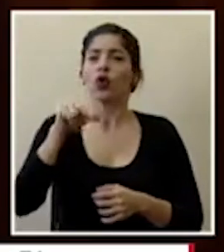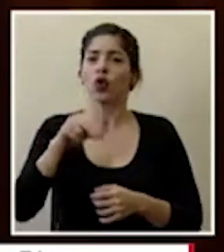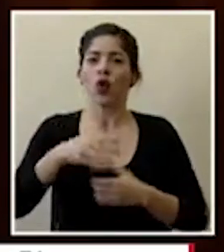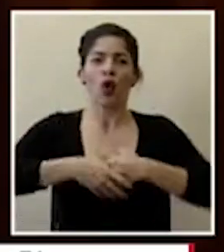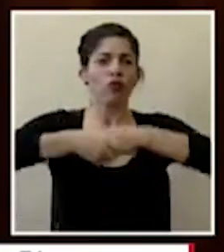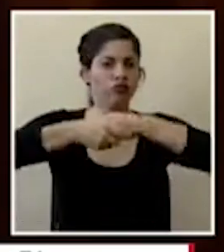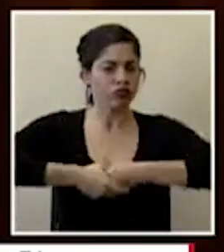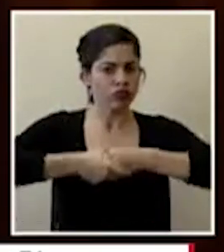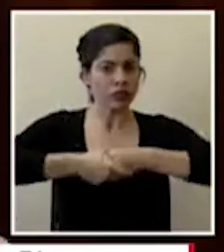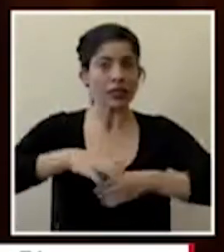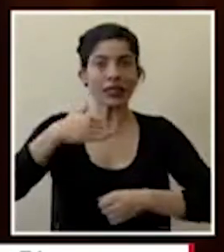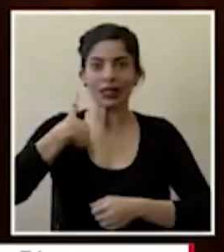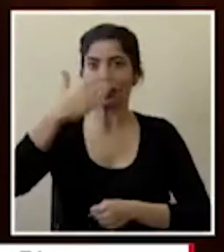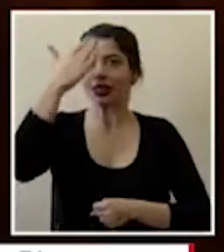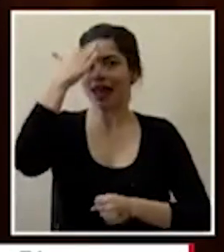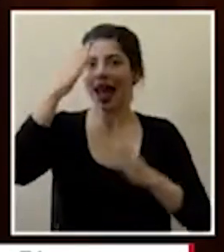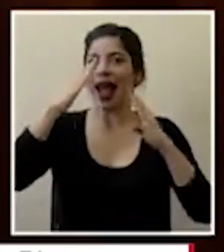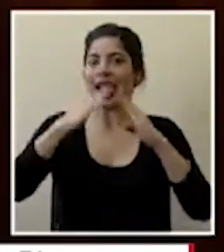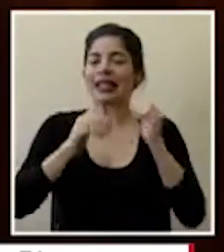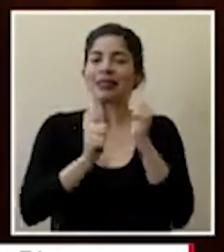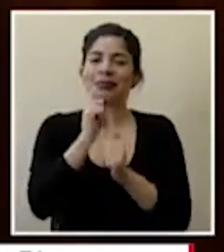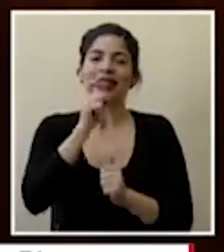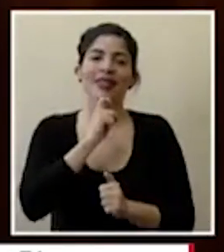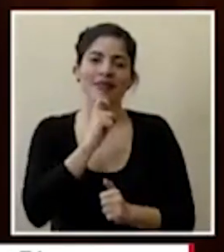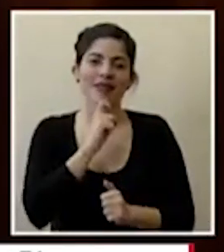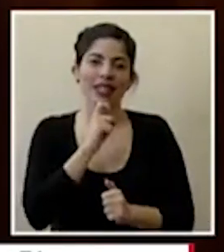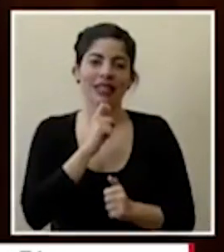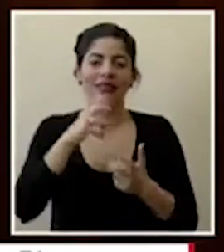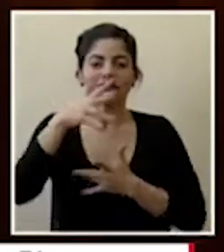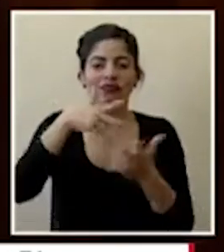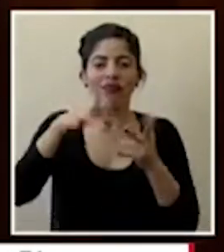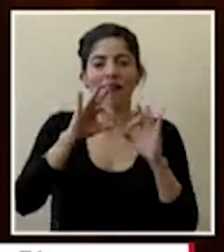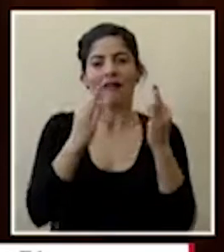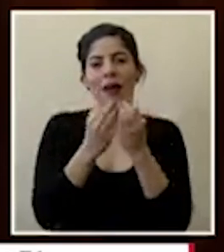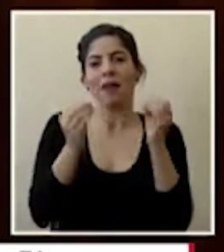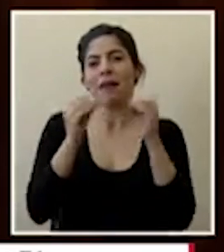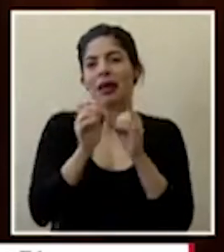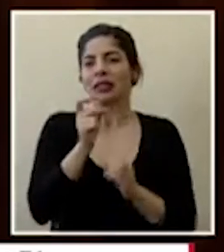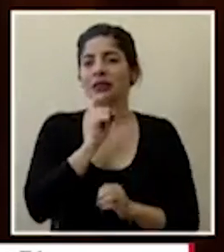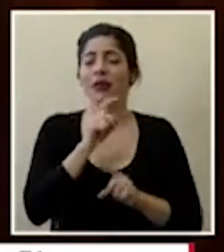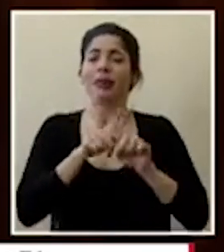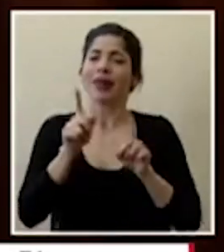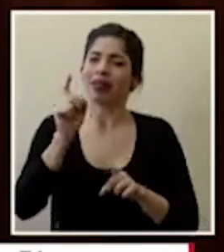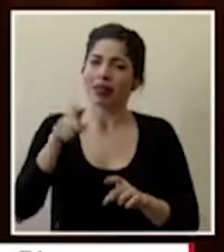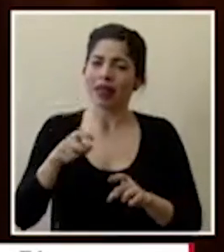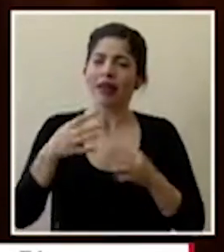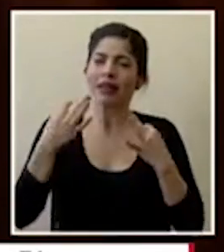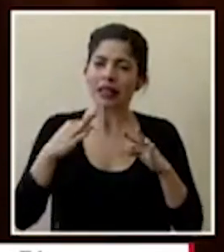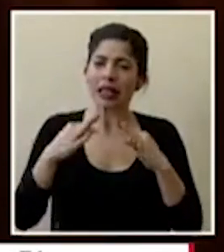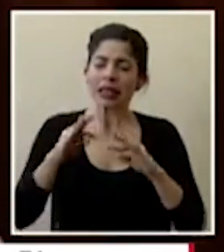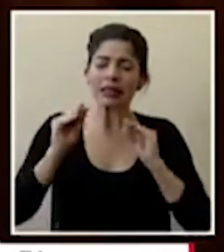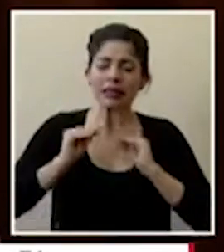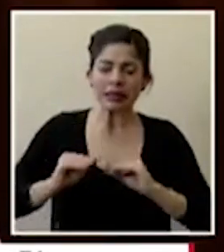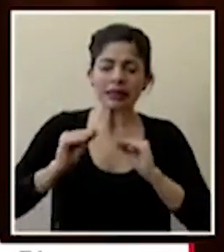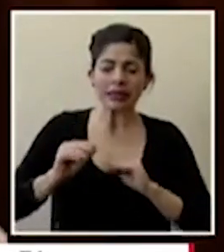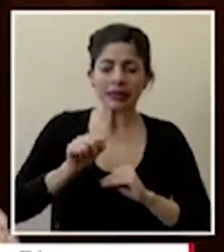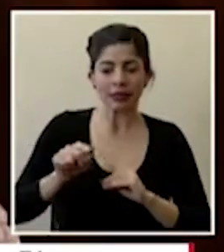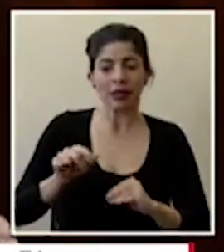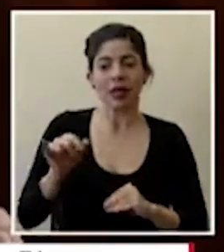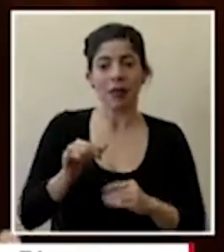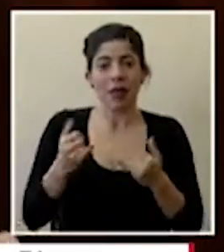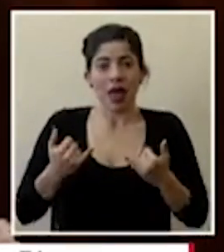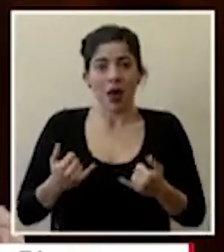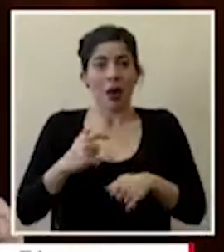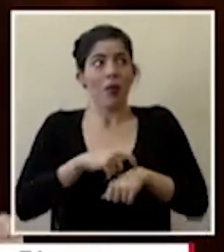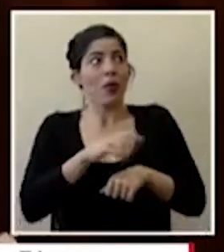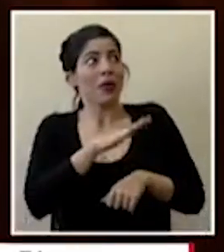la mano verdad yo sé que en la casa es más difícil el movimiento dentro de la familia es mucho más difícil pero tenemos que ir tratando de enseñarles a ellos que estamos también en un